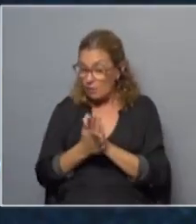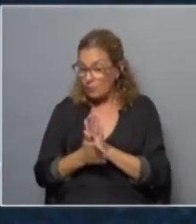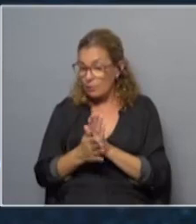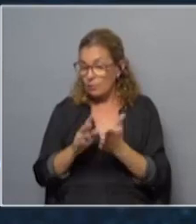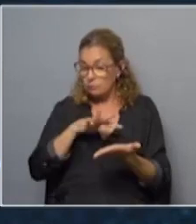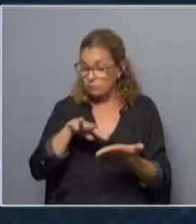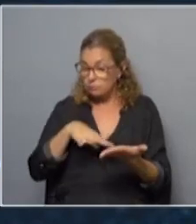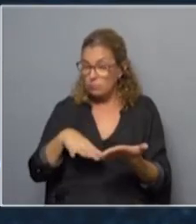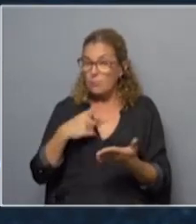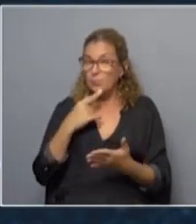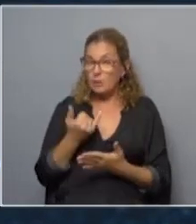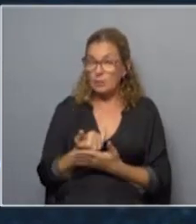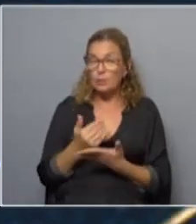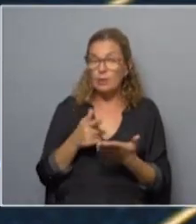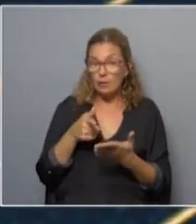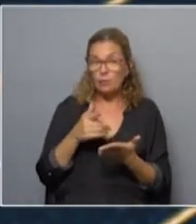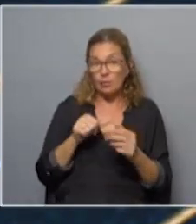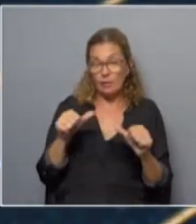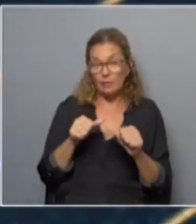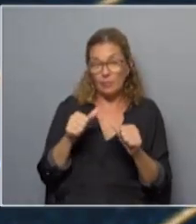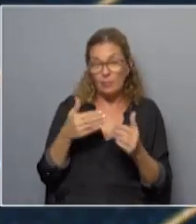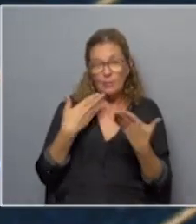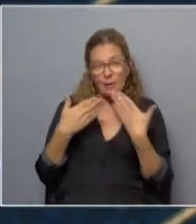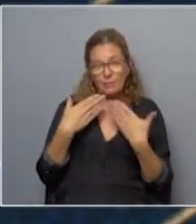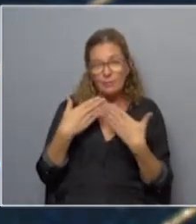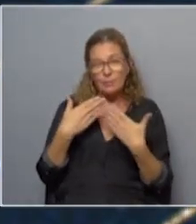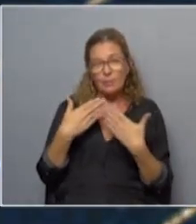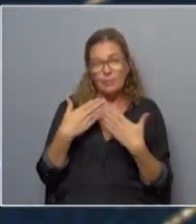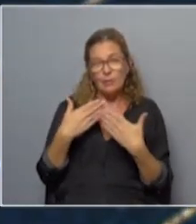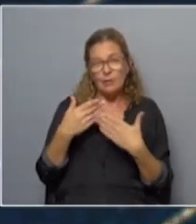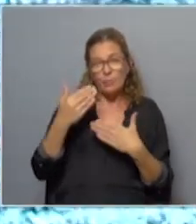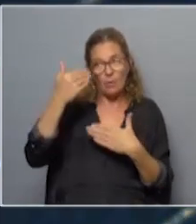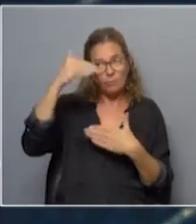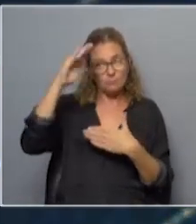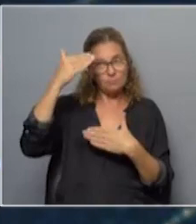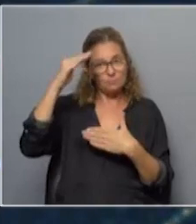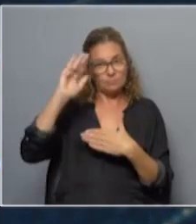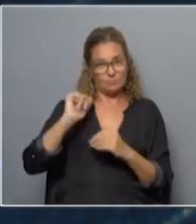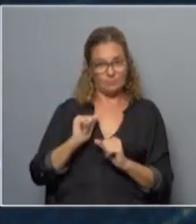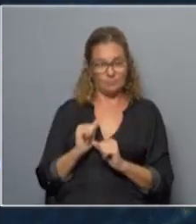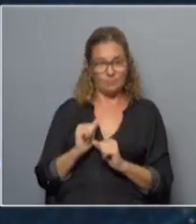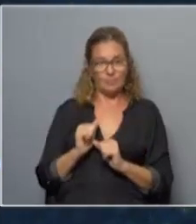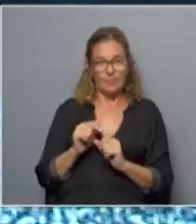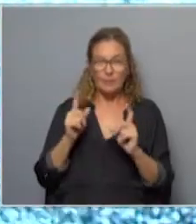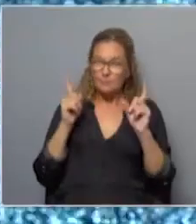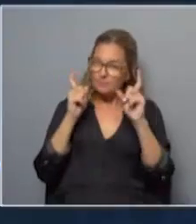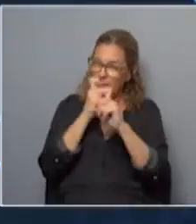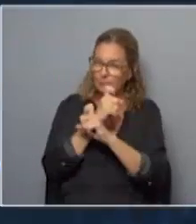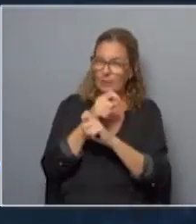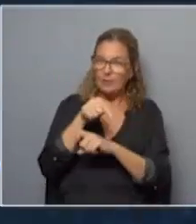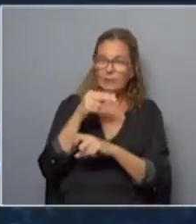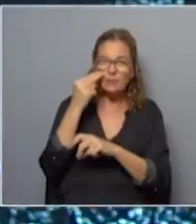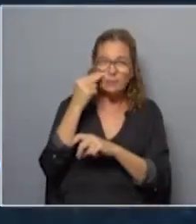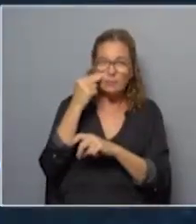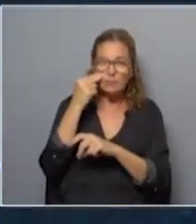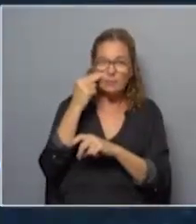eso lo hacemos con regularidad el diálogo es más difícil a nivel de cúpula pero le voy a explicar por qué porque este problema de que